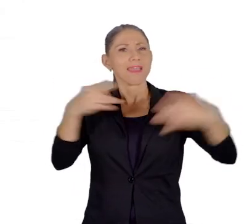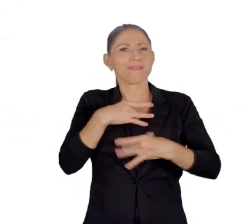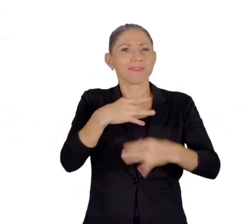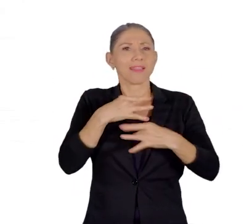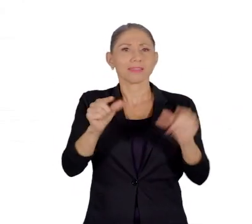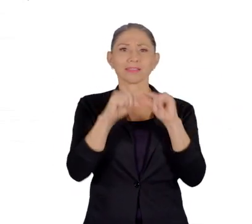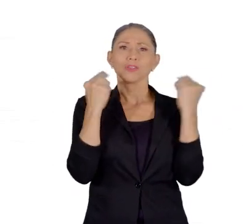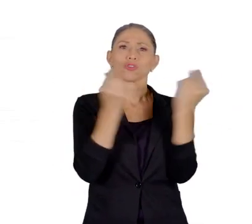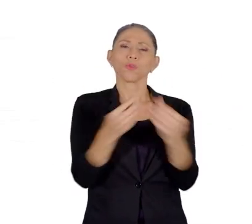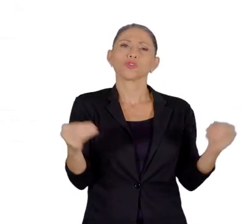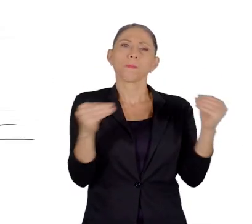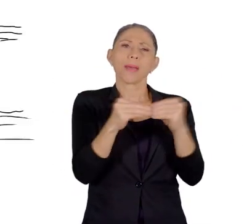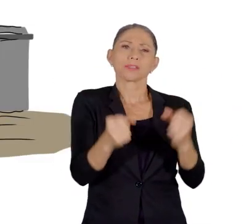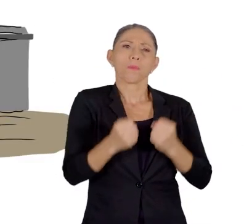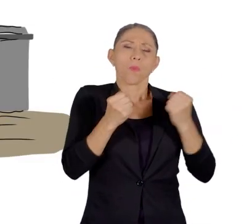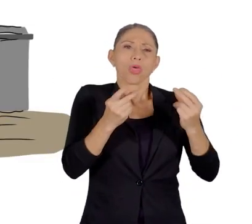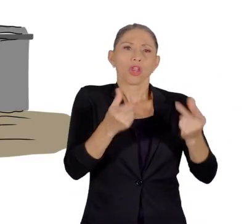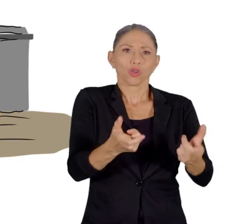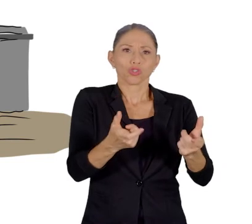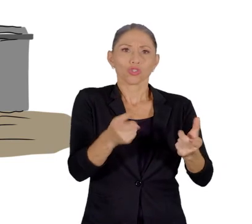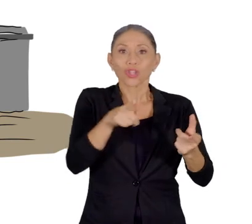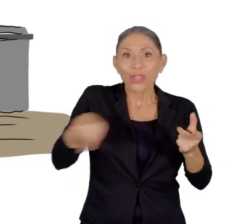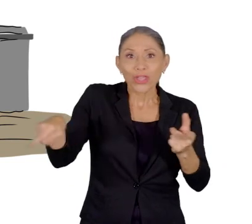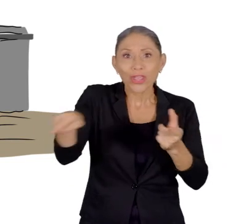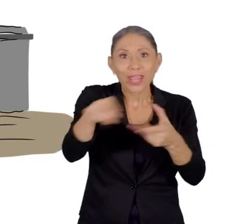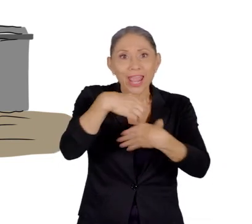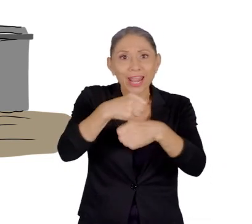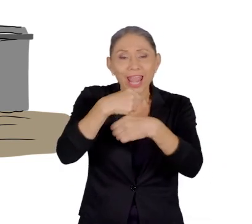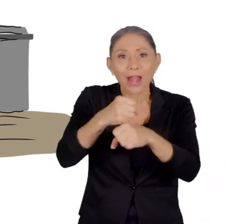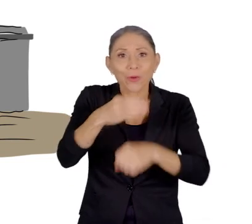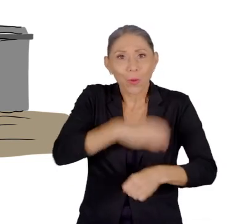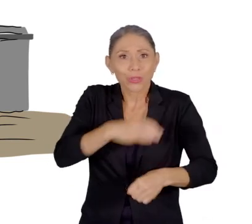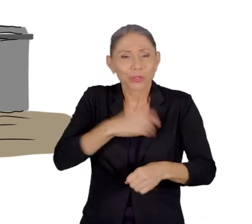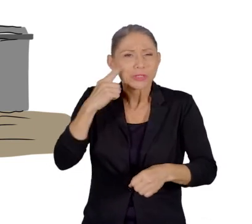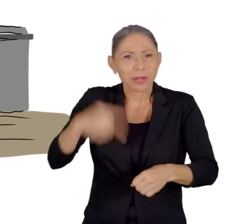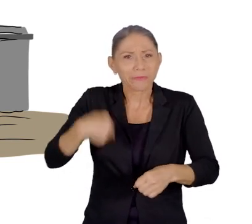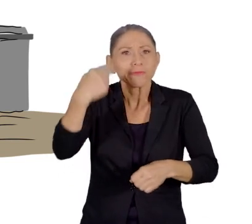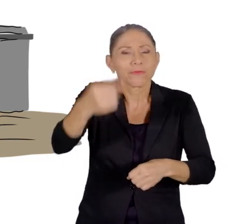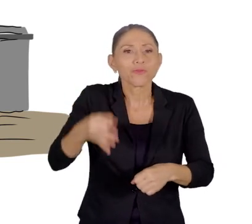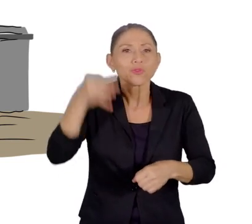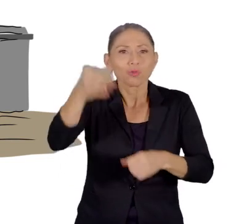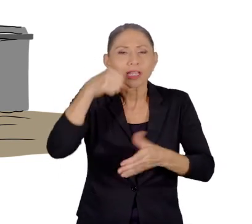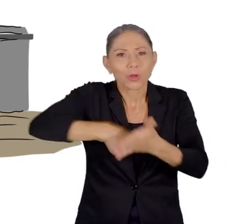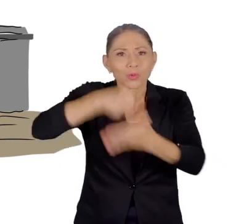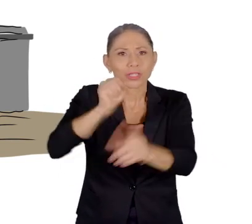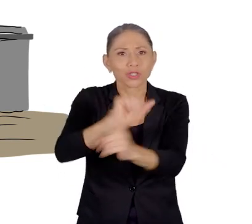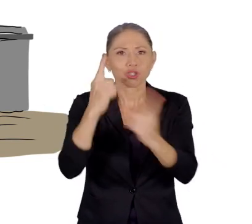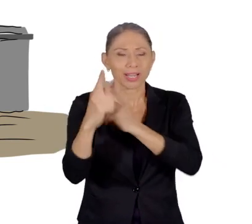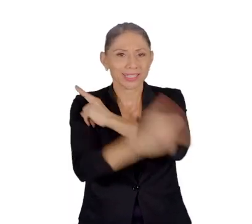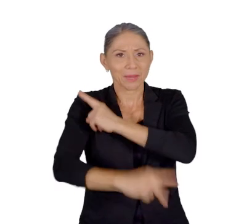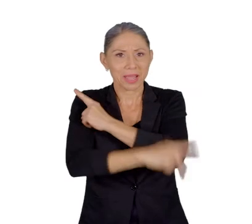de los grupos más poderosos y que crearon las condiciones para las futuras luchas sociales en el país.